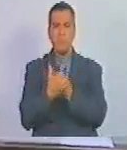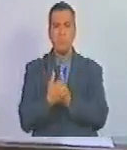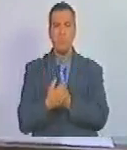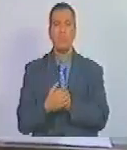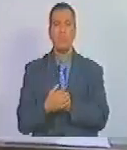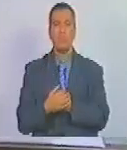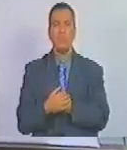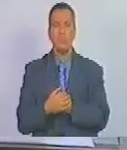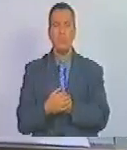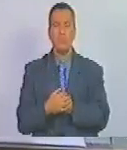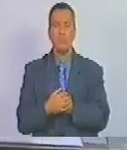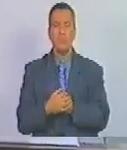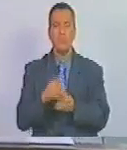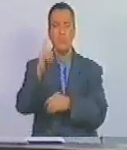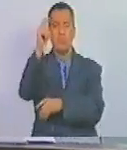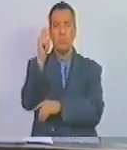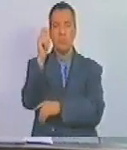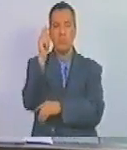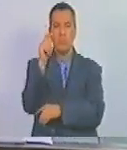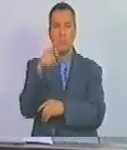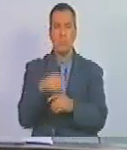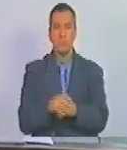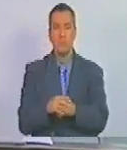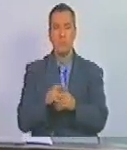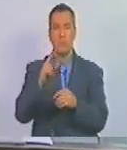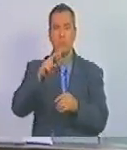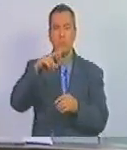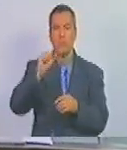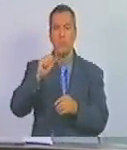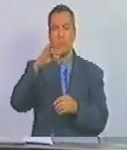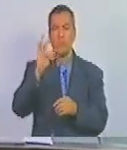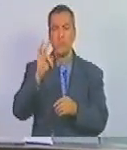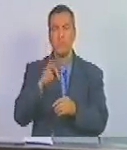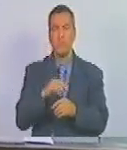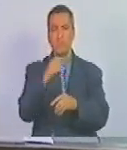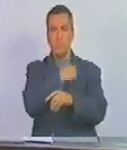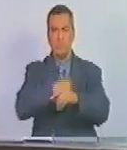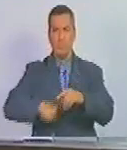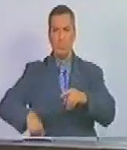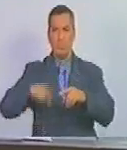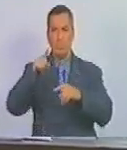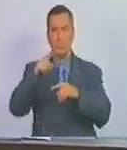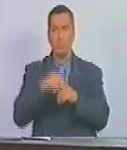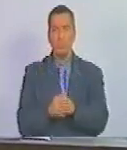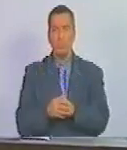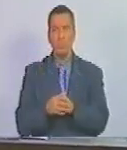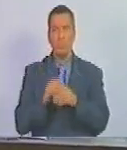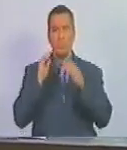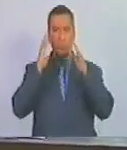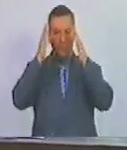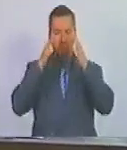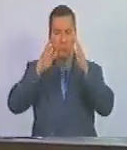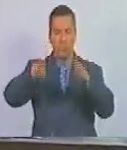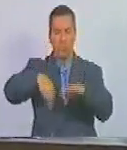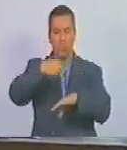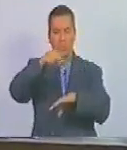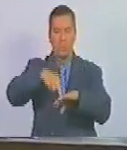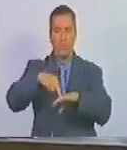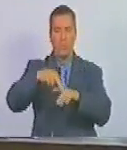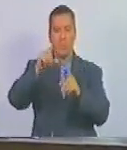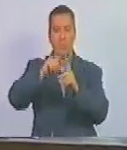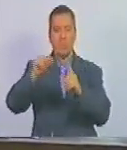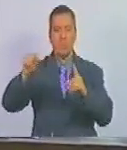el diputado Ragu y Fatou el presidente del consejo nacional de